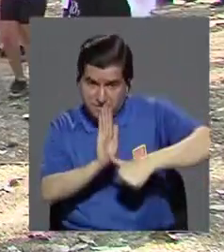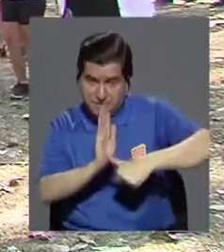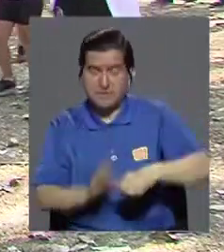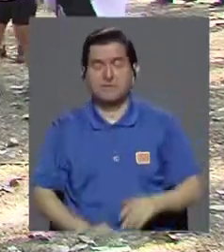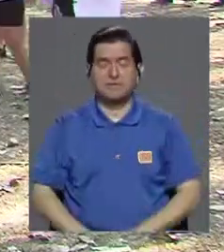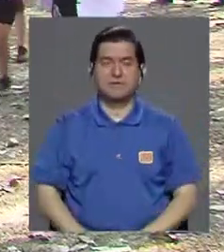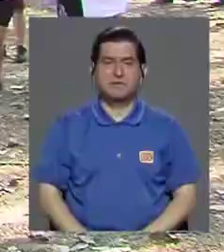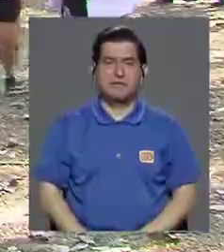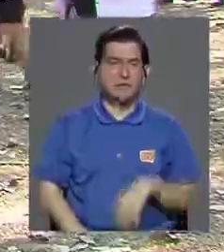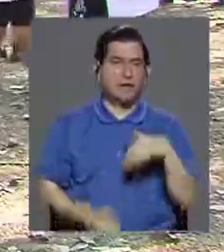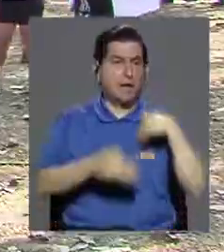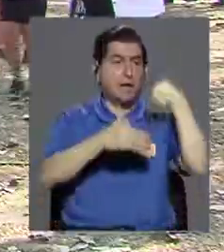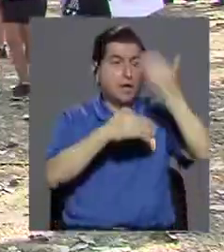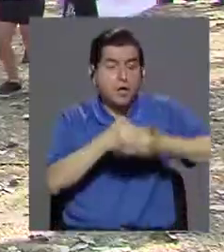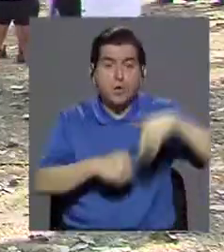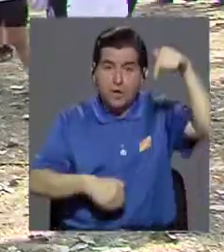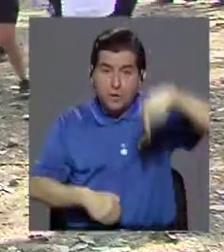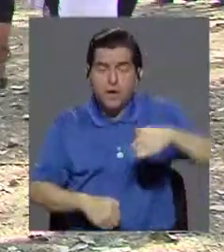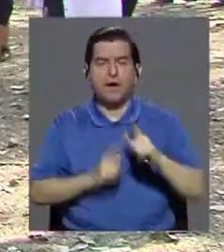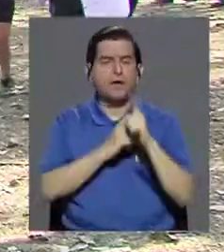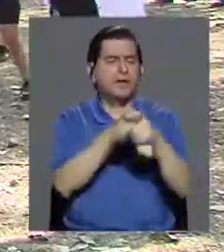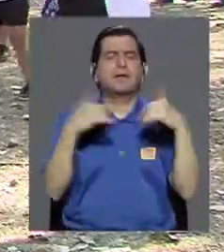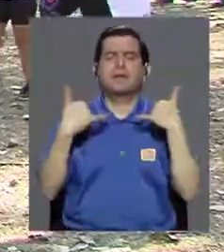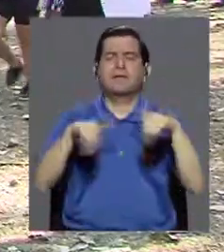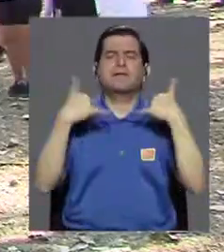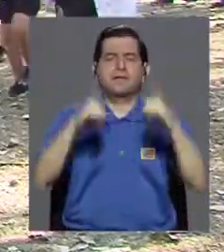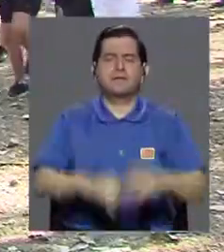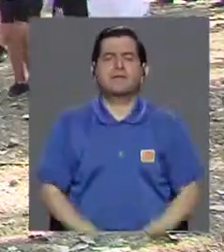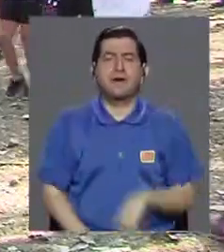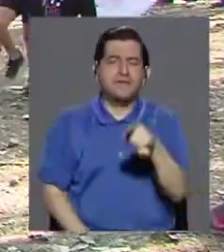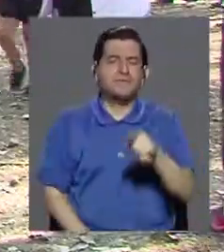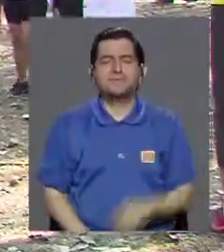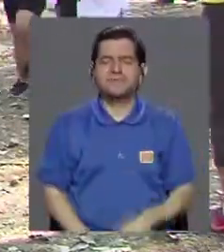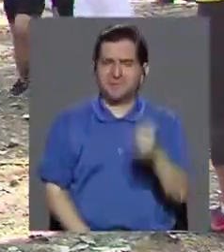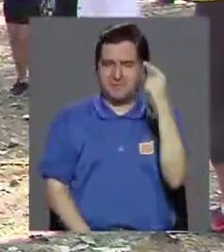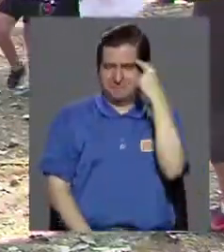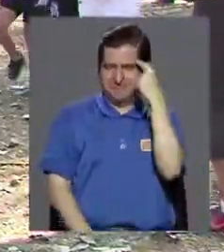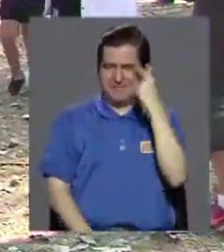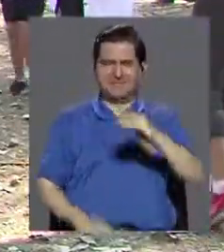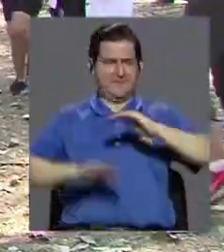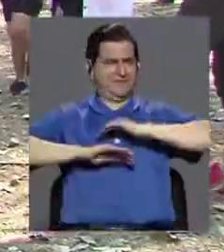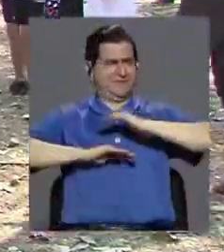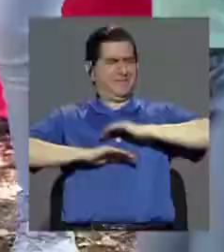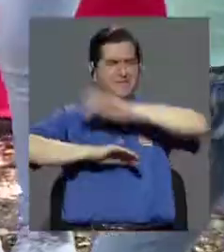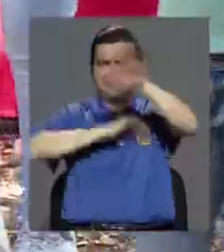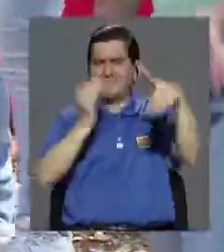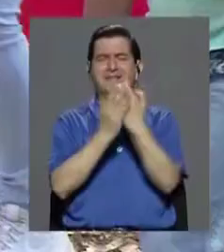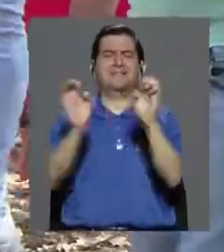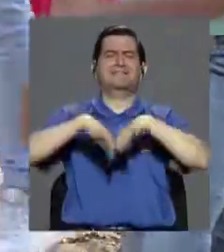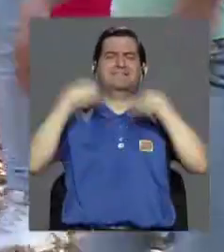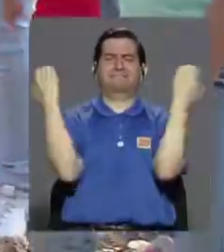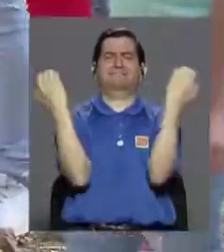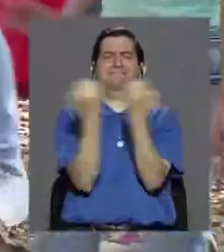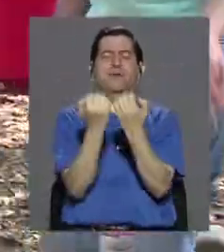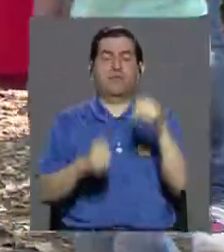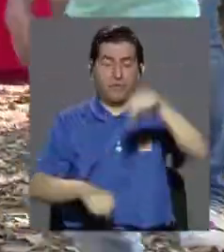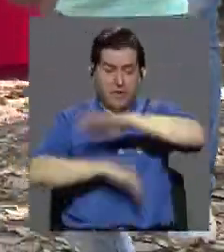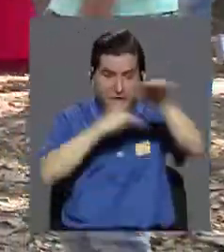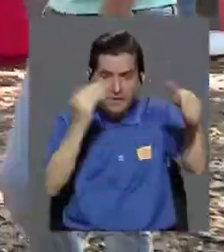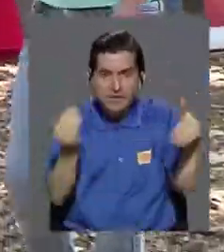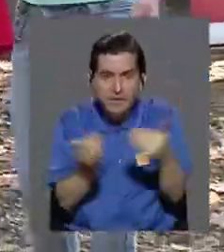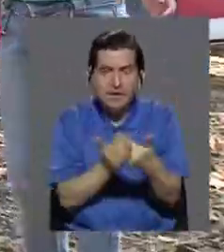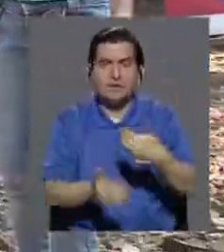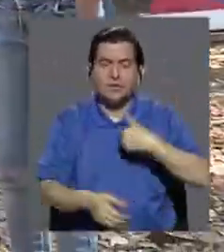y hoy lo vemos aquí corriendo y jugando, imagínese la satisfacción que le da a todo el equipo, porque aquí todos tienen que